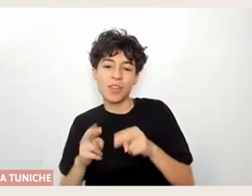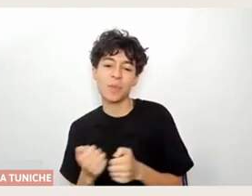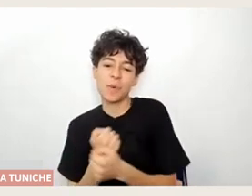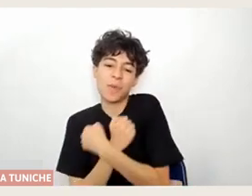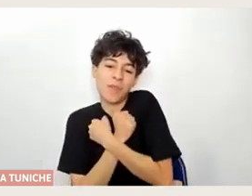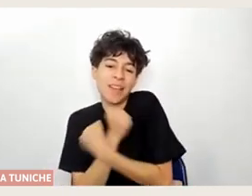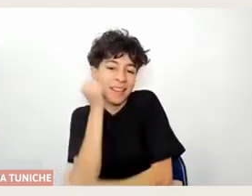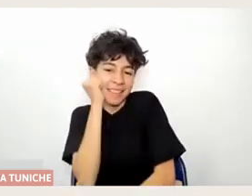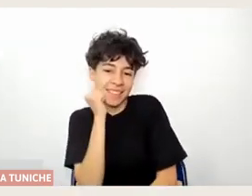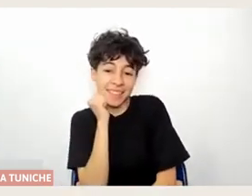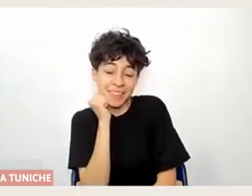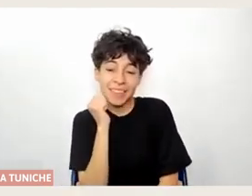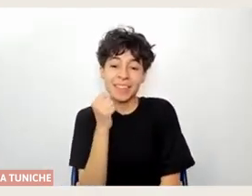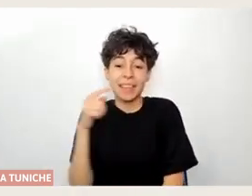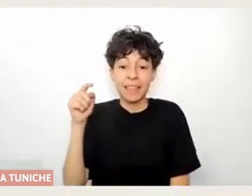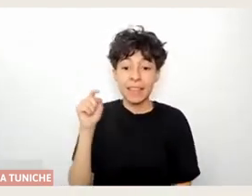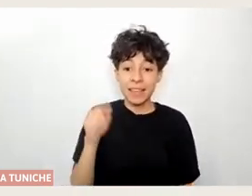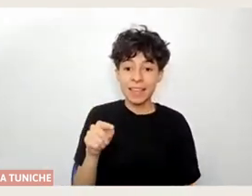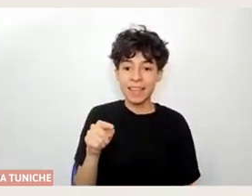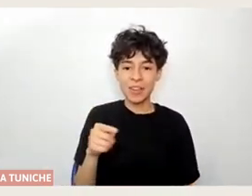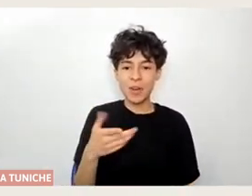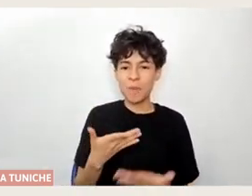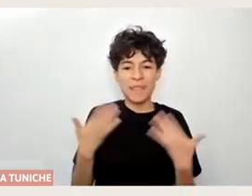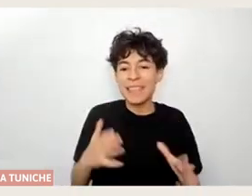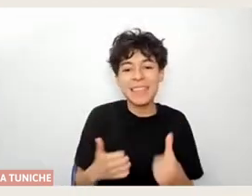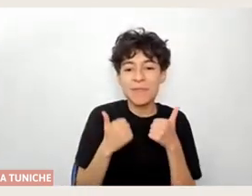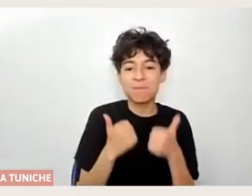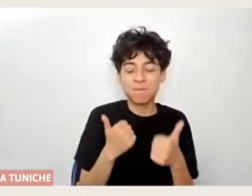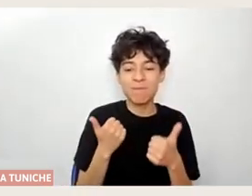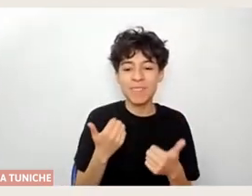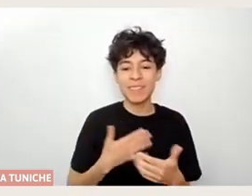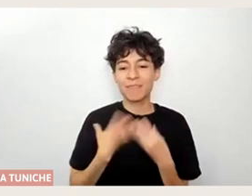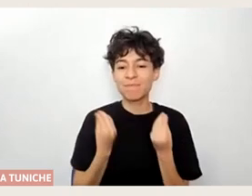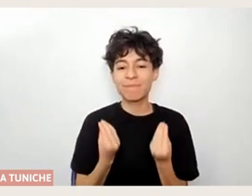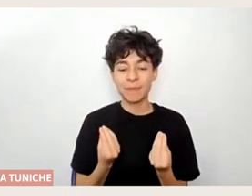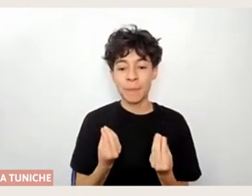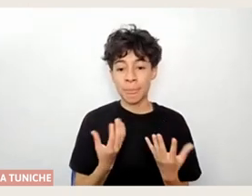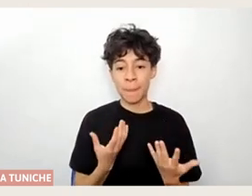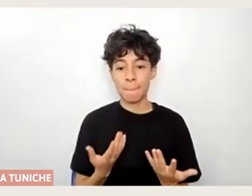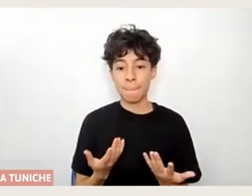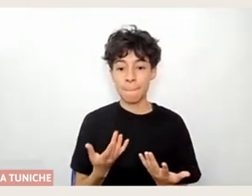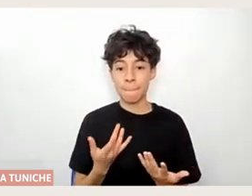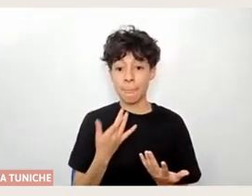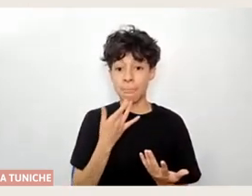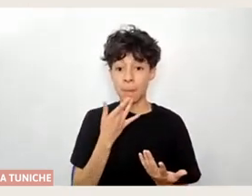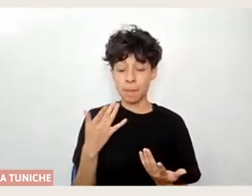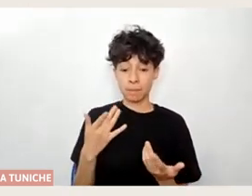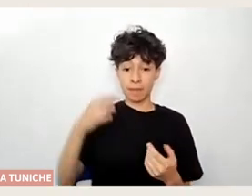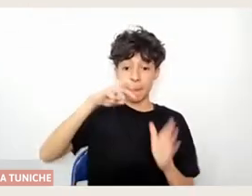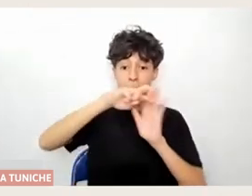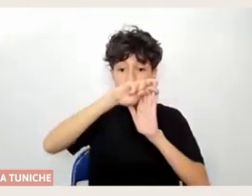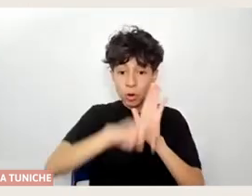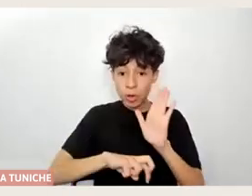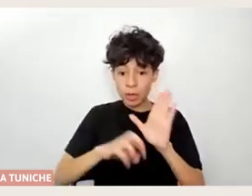eso ya marca un buen precedente porque sabemos bien que para poder desarrollar proyectos en grupo,